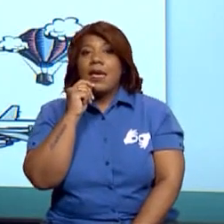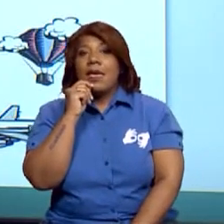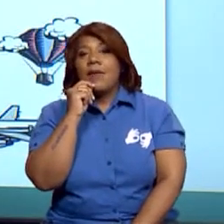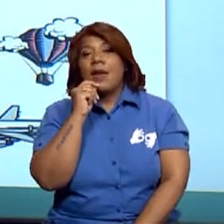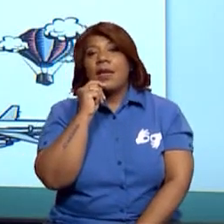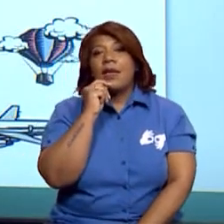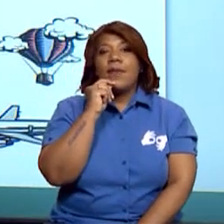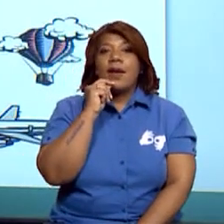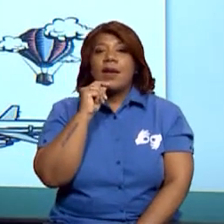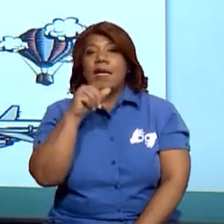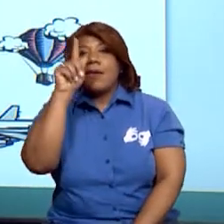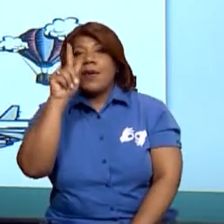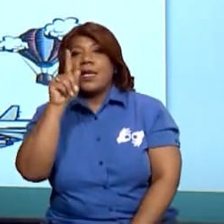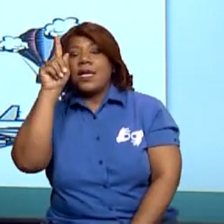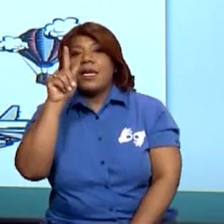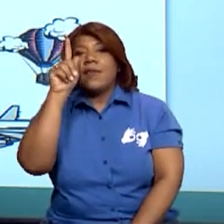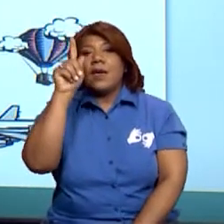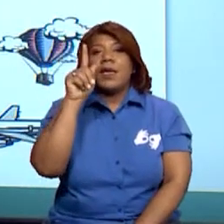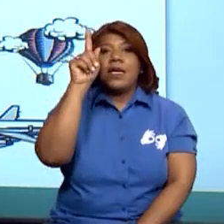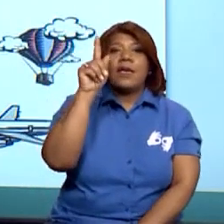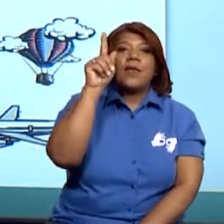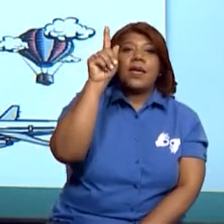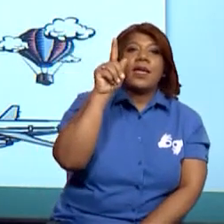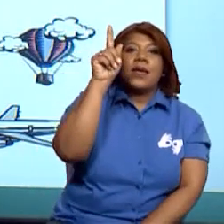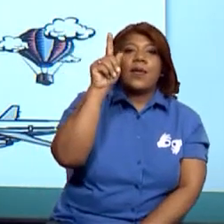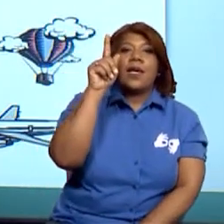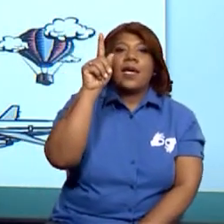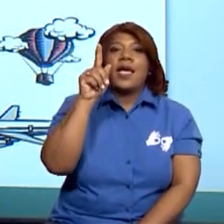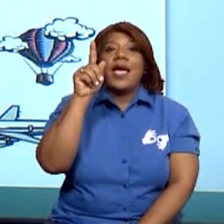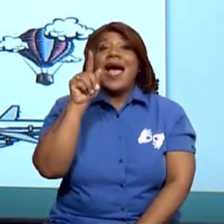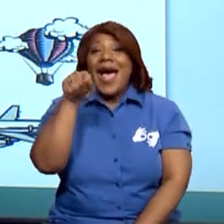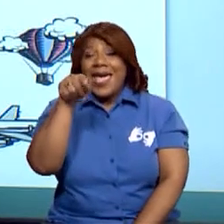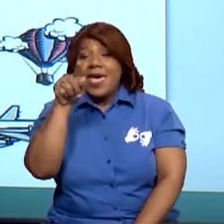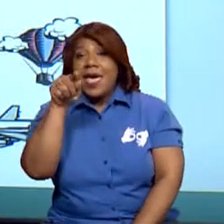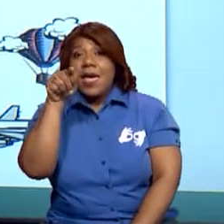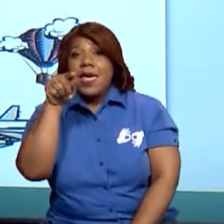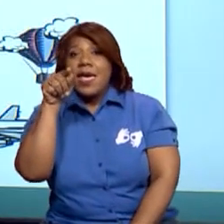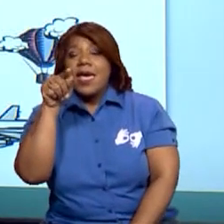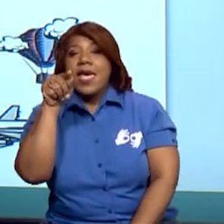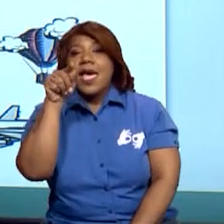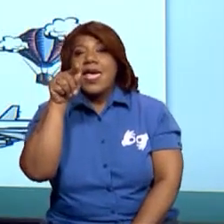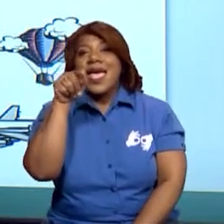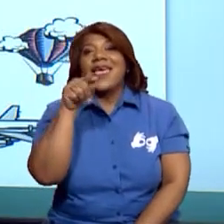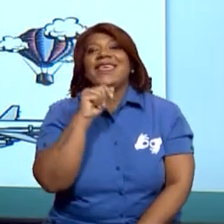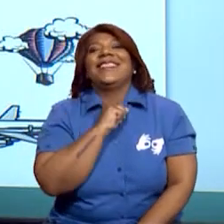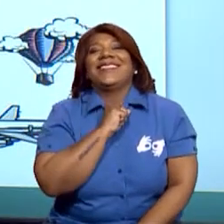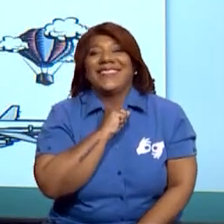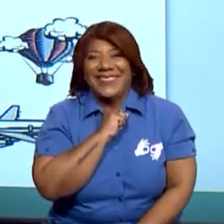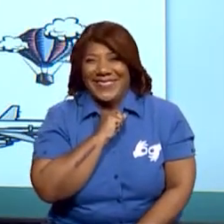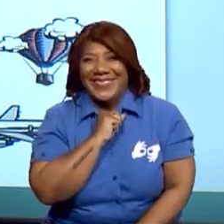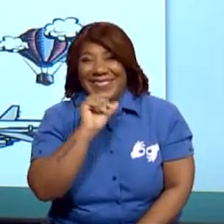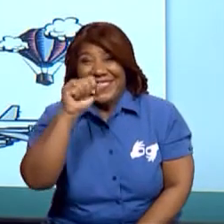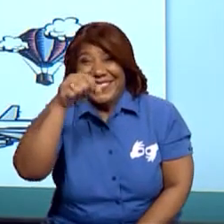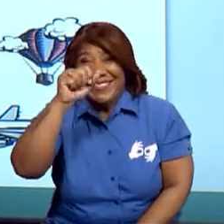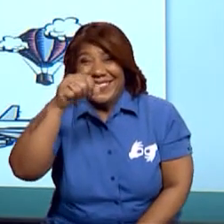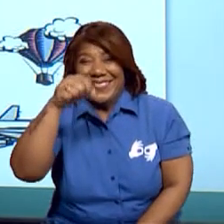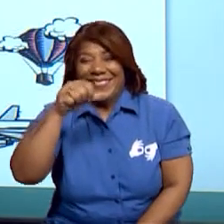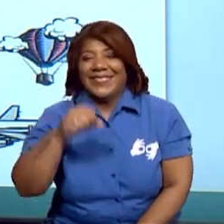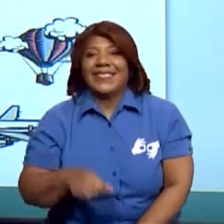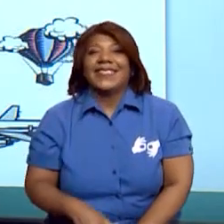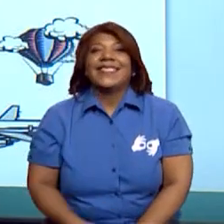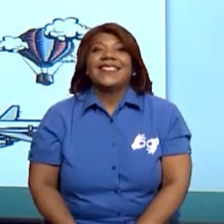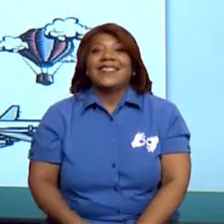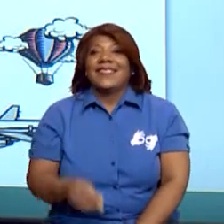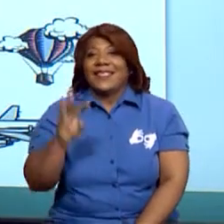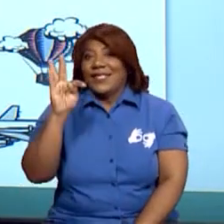Aquí, aquí. No hay O. Tampoco. Aquí hay una M. Después sigue la O.